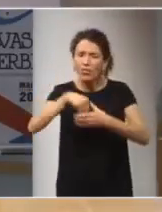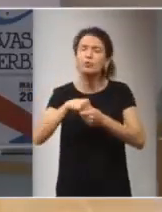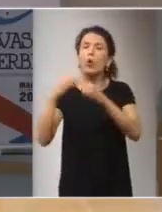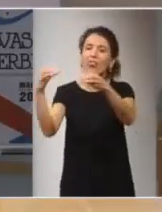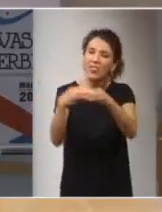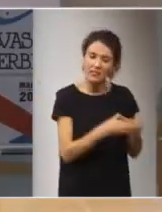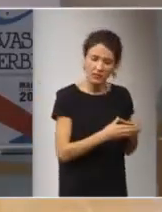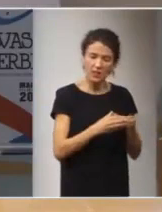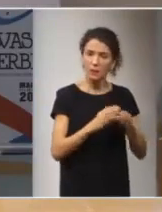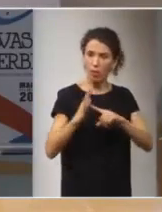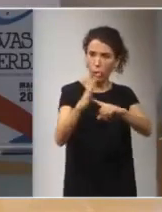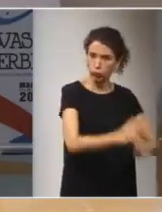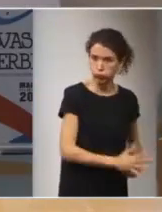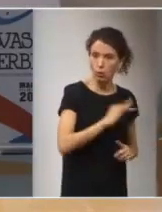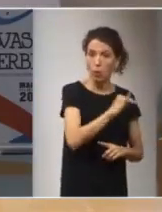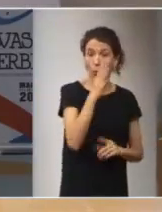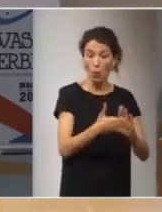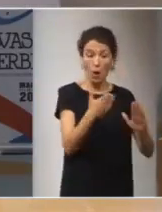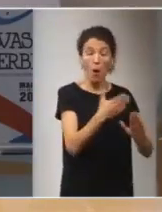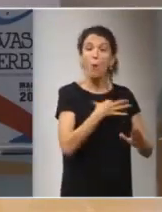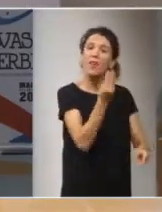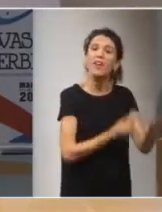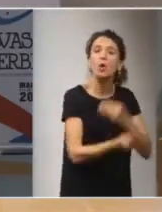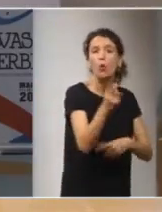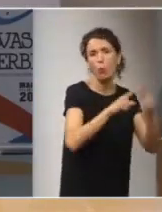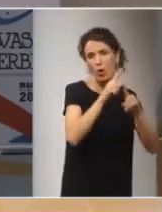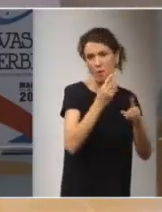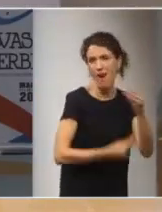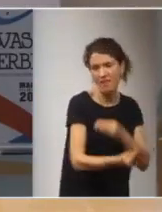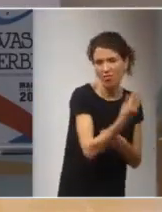la probabilidad de detener hijos con malformaciones